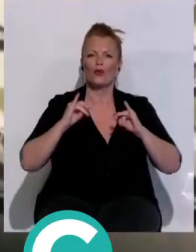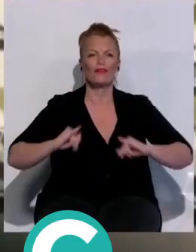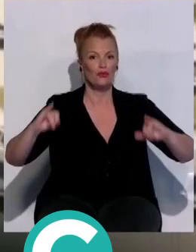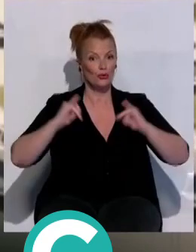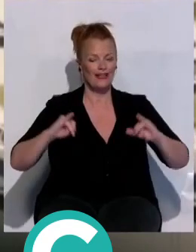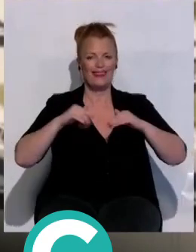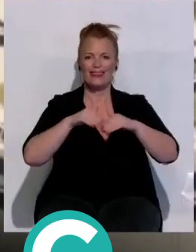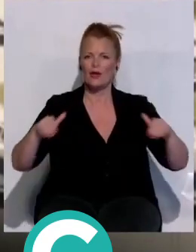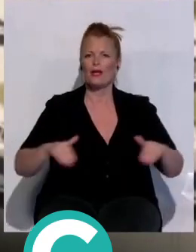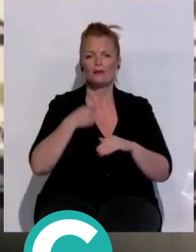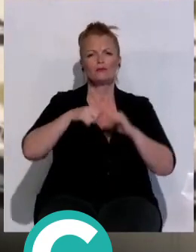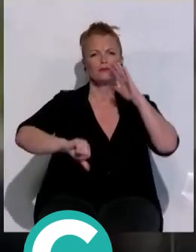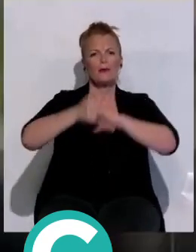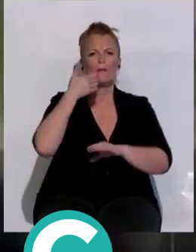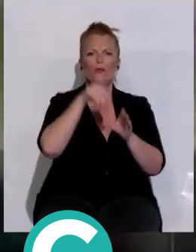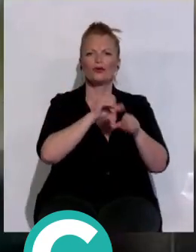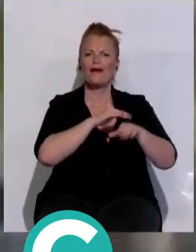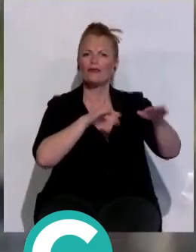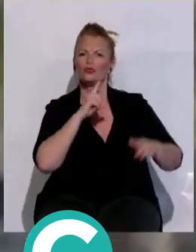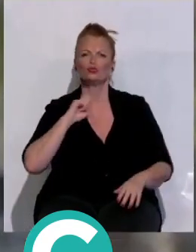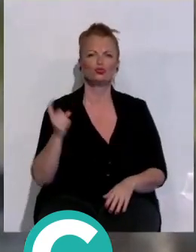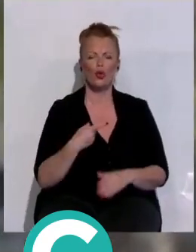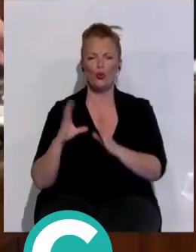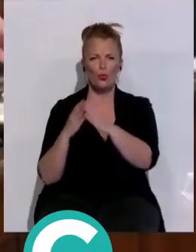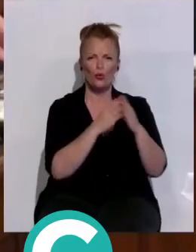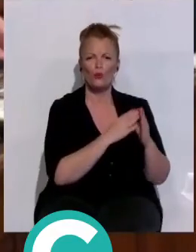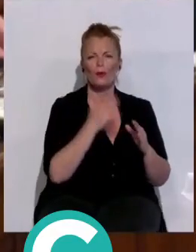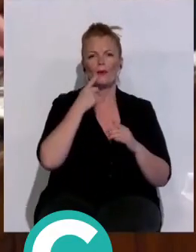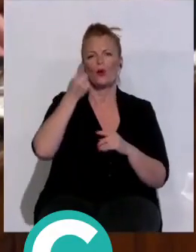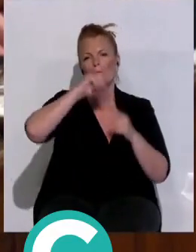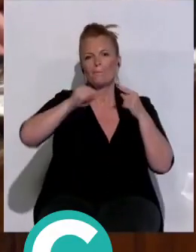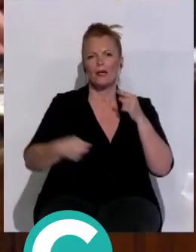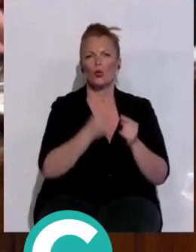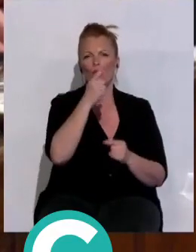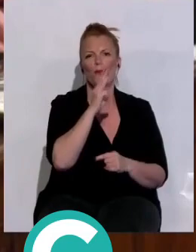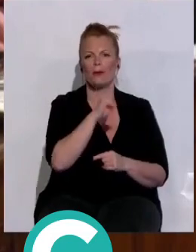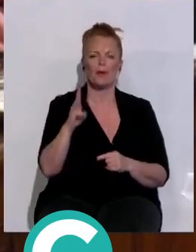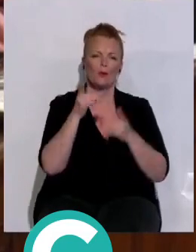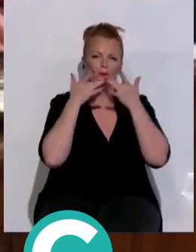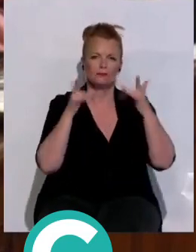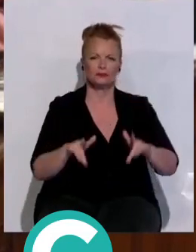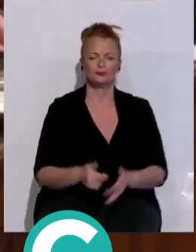playas, se ha aprobado con el voto a favor de todos los grupos, salvo el Partido Popular, que se ha abstenido.